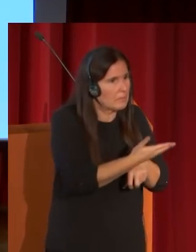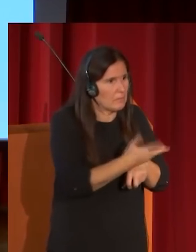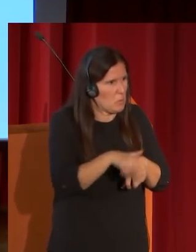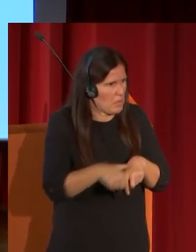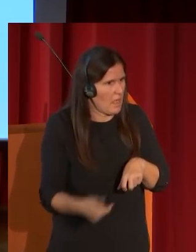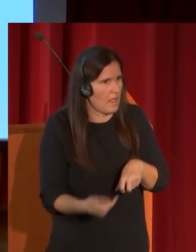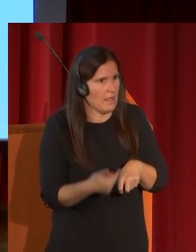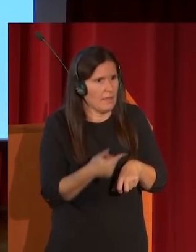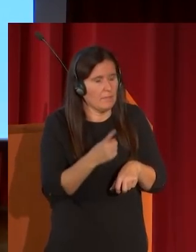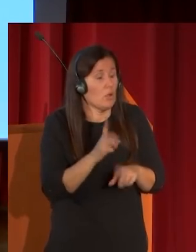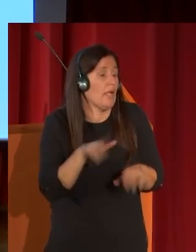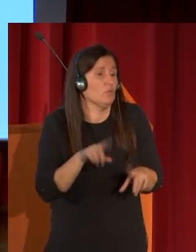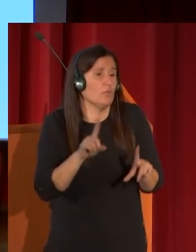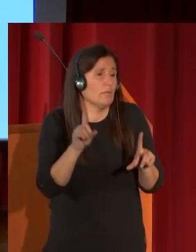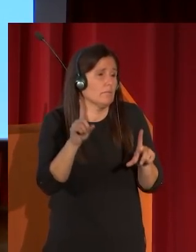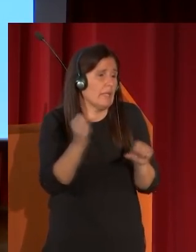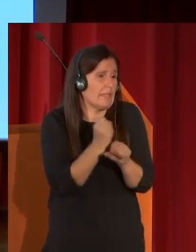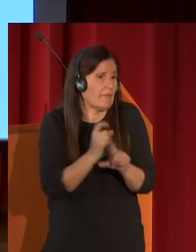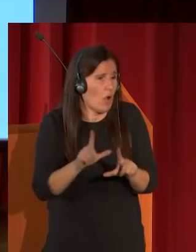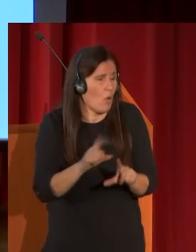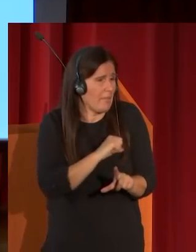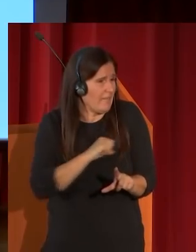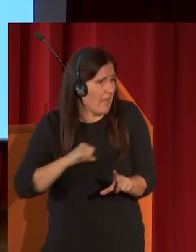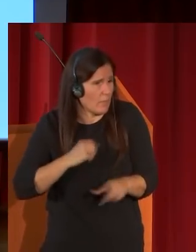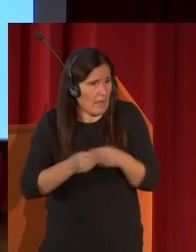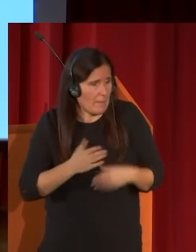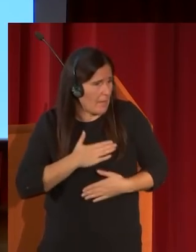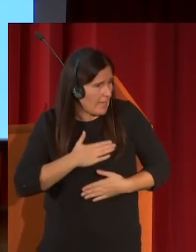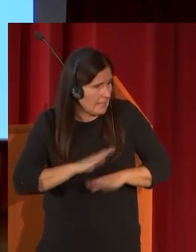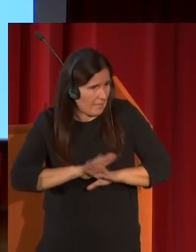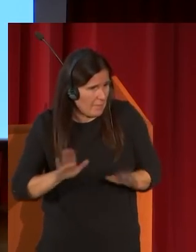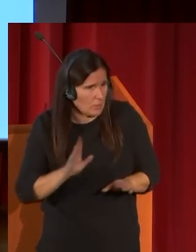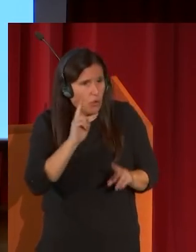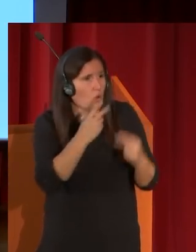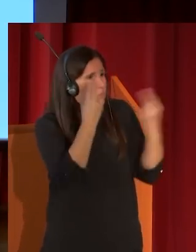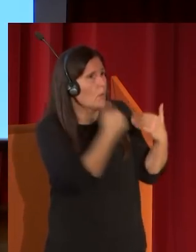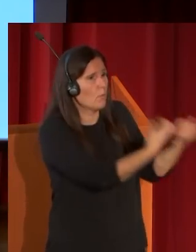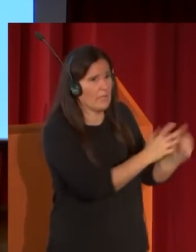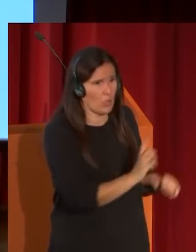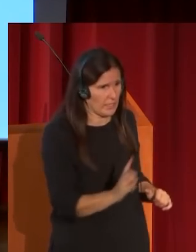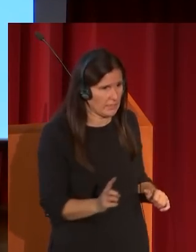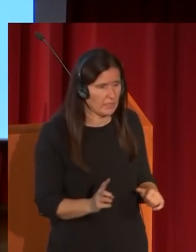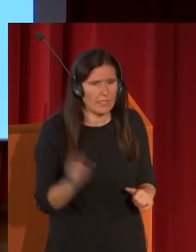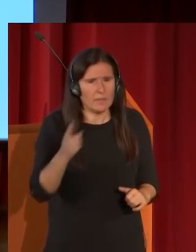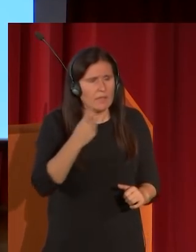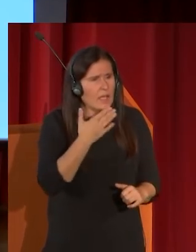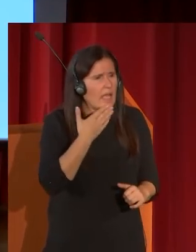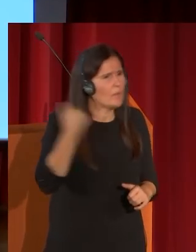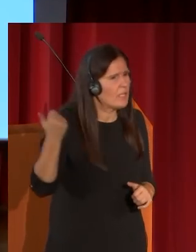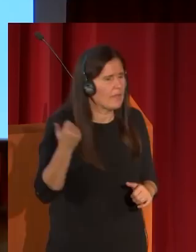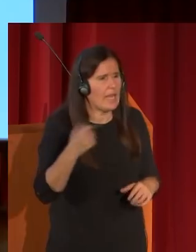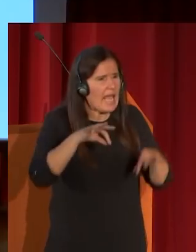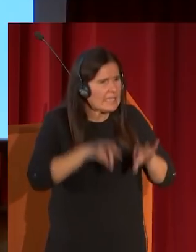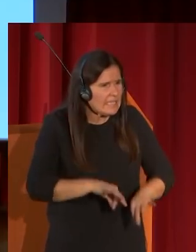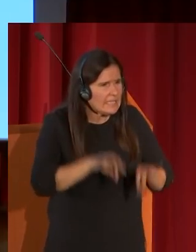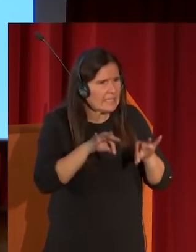totalmente y privada porque la hace para sí pero fíjese también en el dominio de la tinta el dominio de la